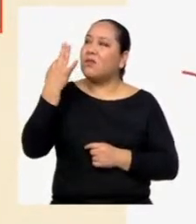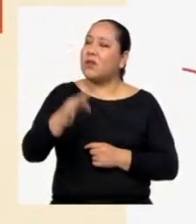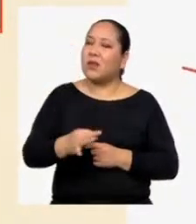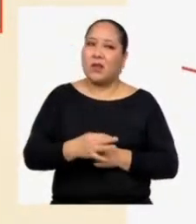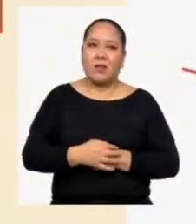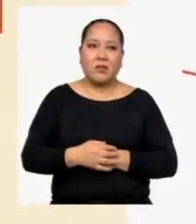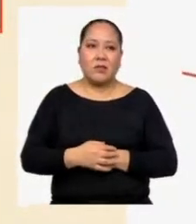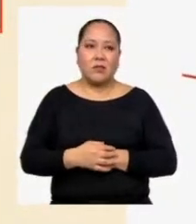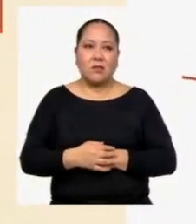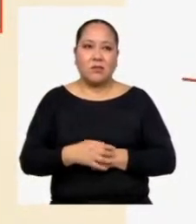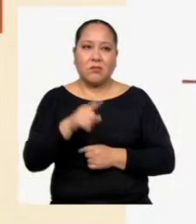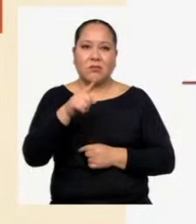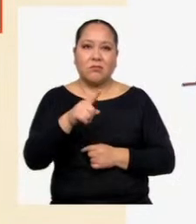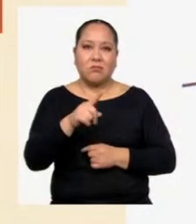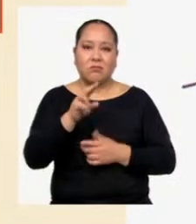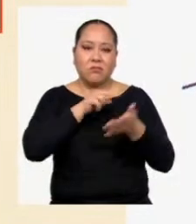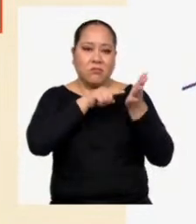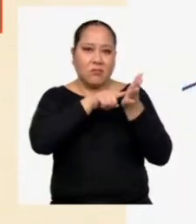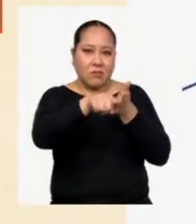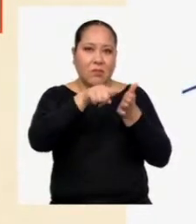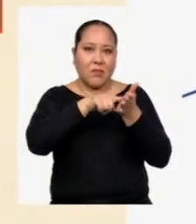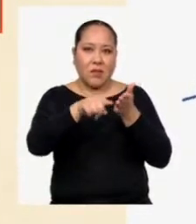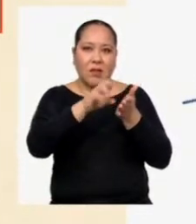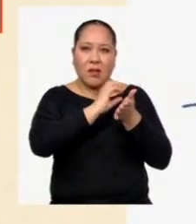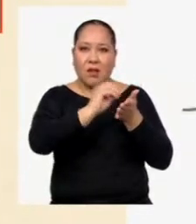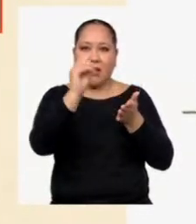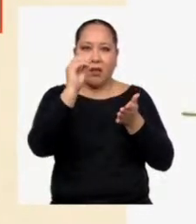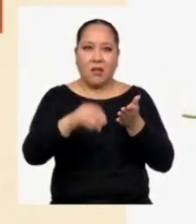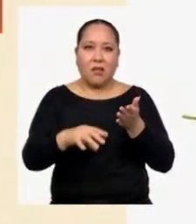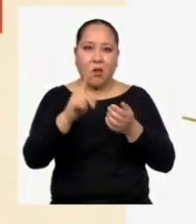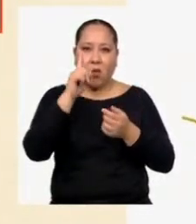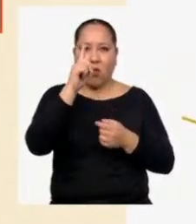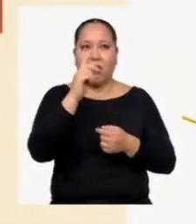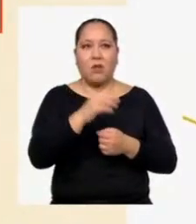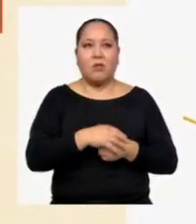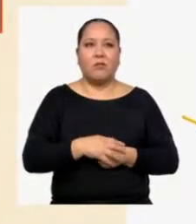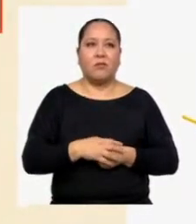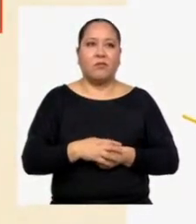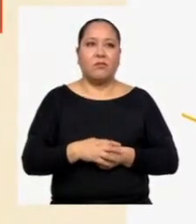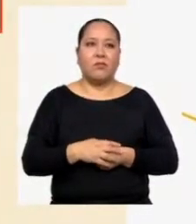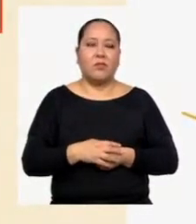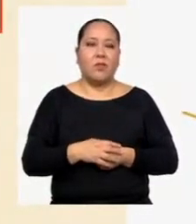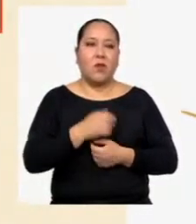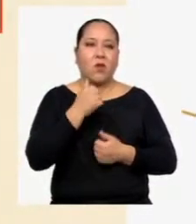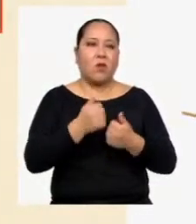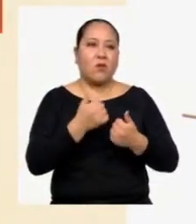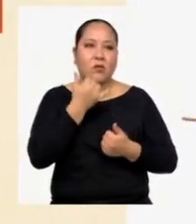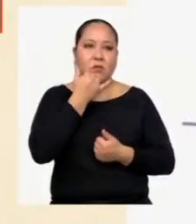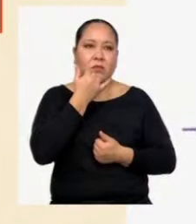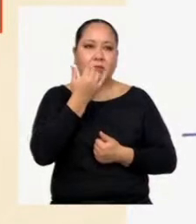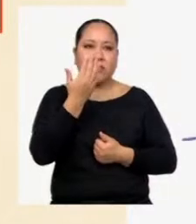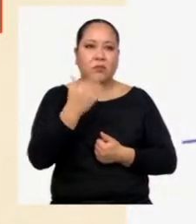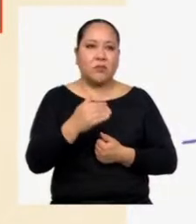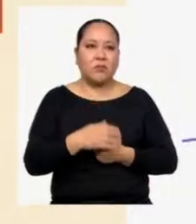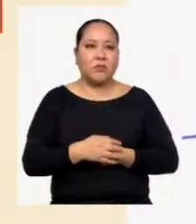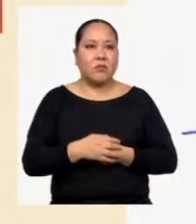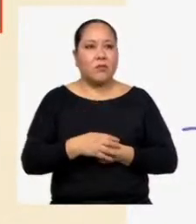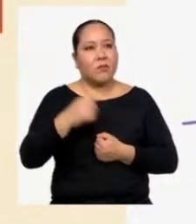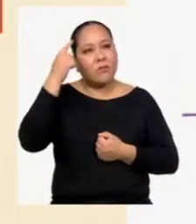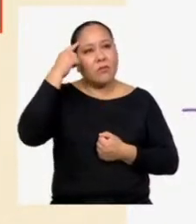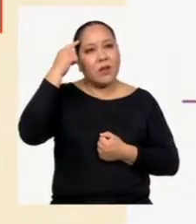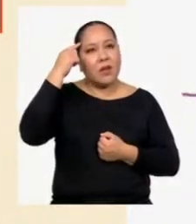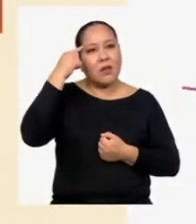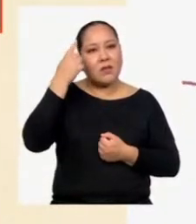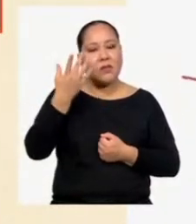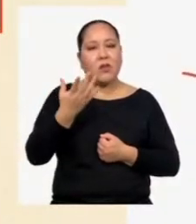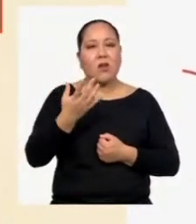ese caso, ¿nos quedamos con una sola oración o idea? ¡Tú lo has dicho! ¿Y qué sucede en Creo que la diversidad es una